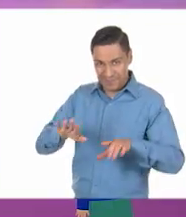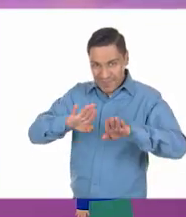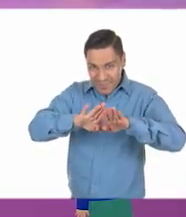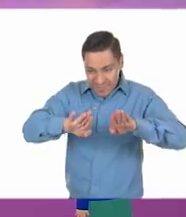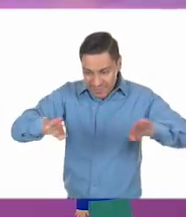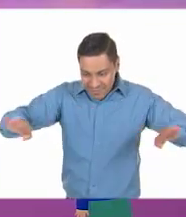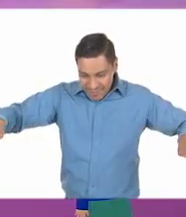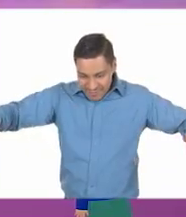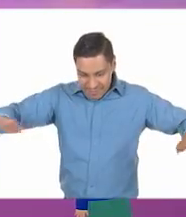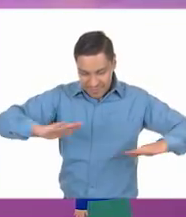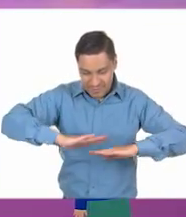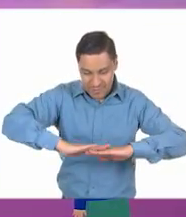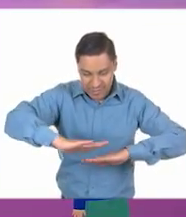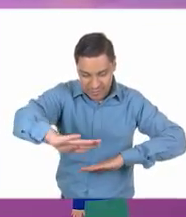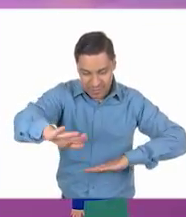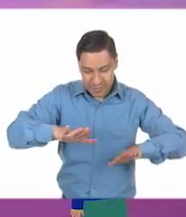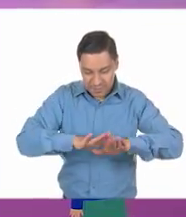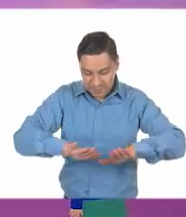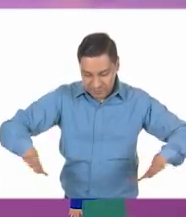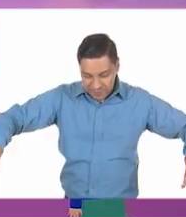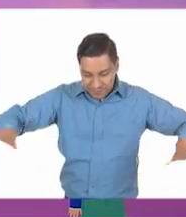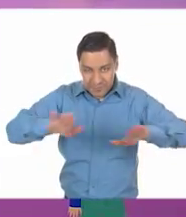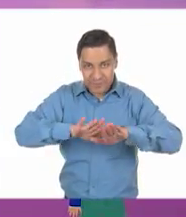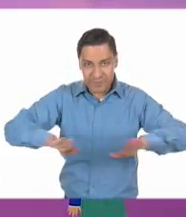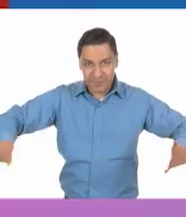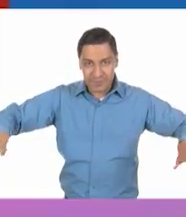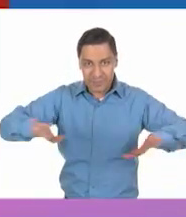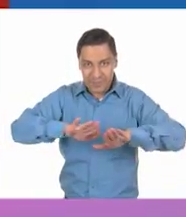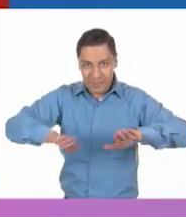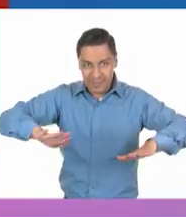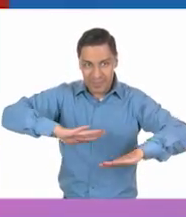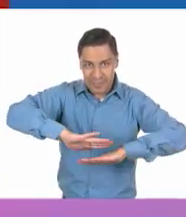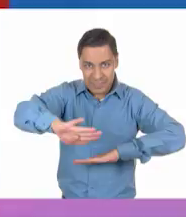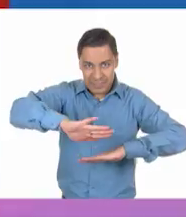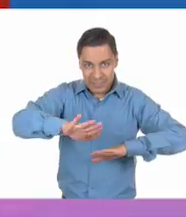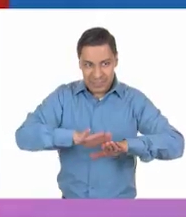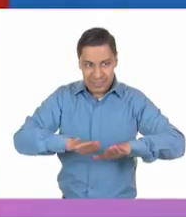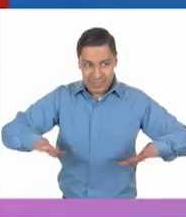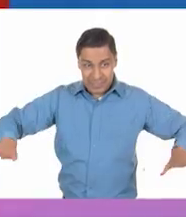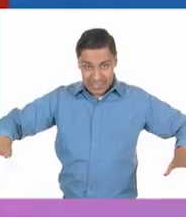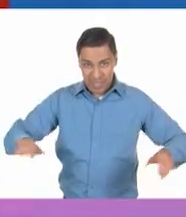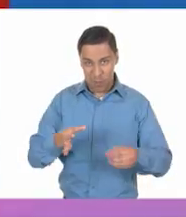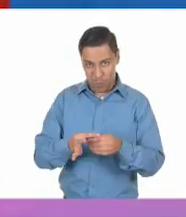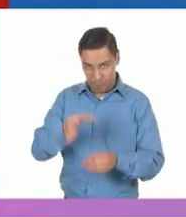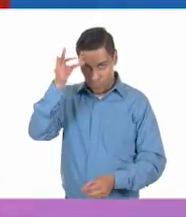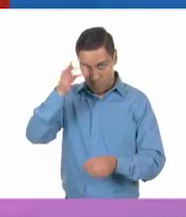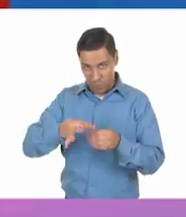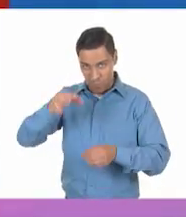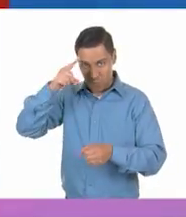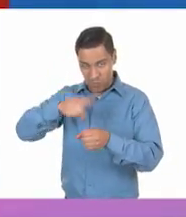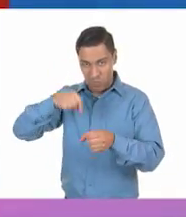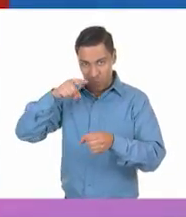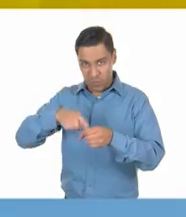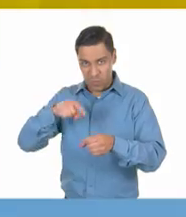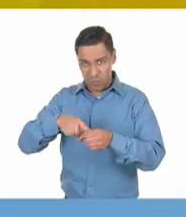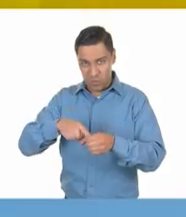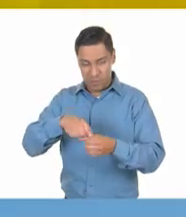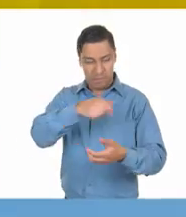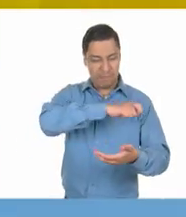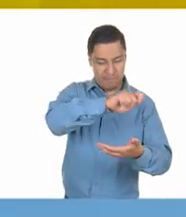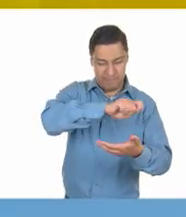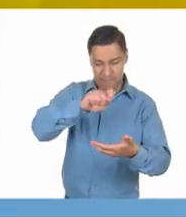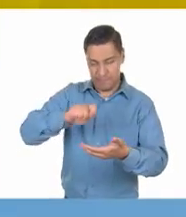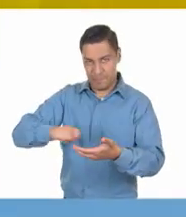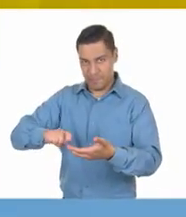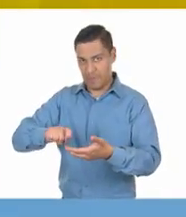Y mientras Juan Carlos y Alejandra van haciendo esto que más les guste de su cartel, nosotros también lo